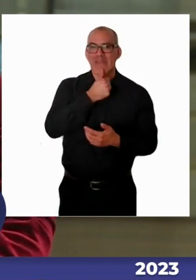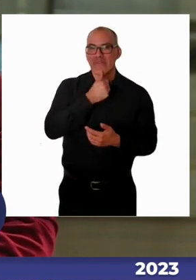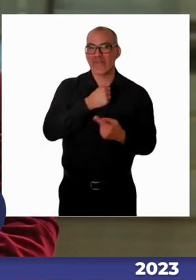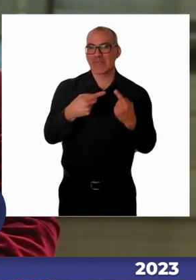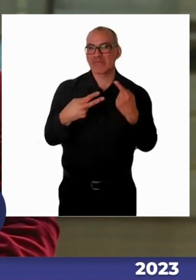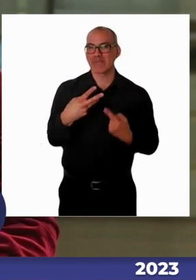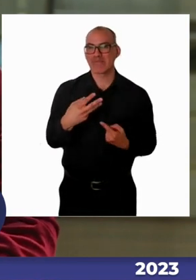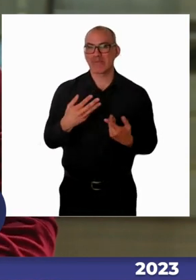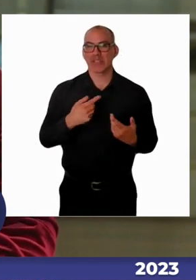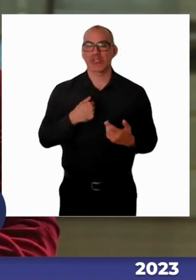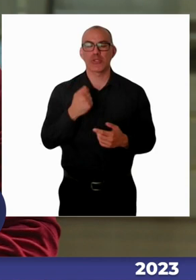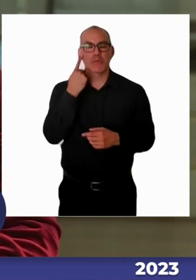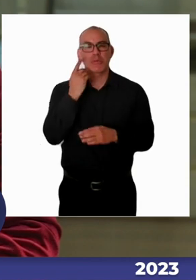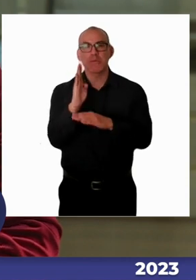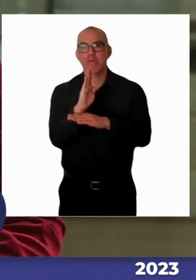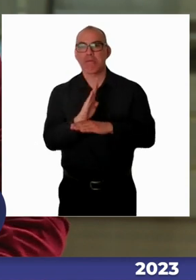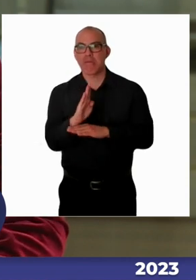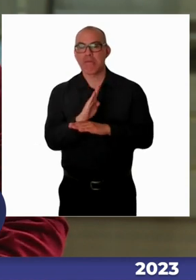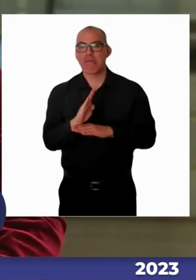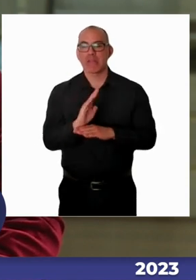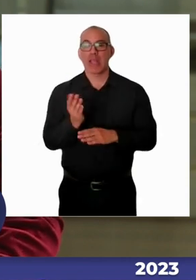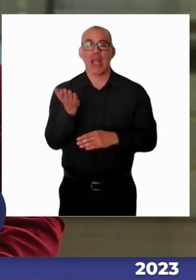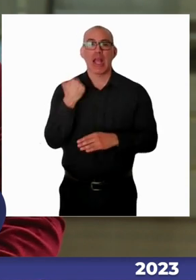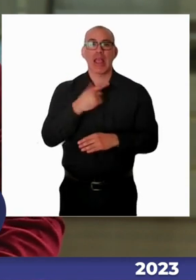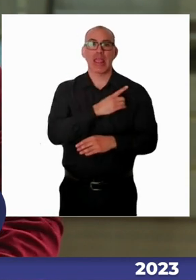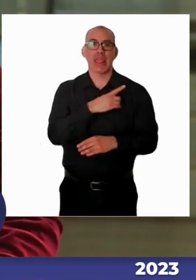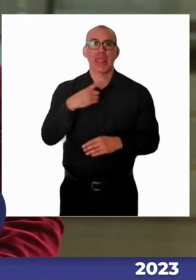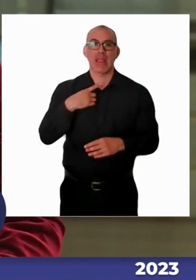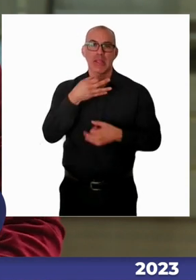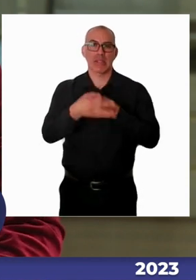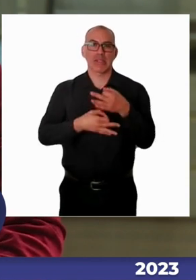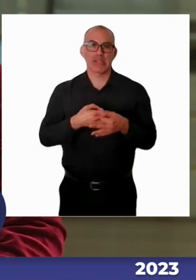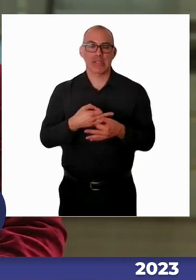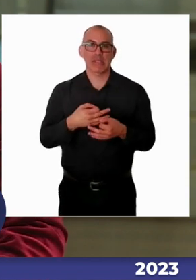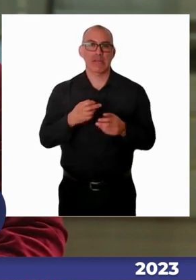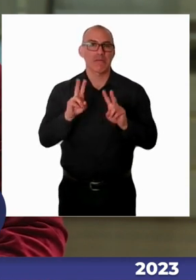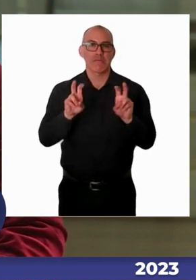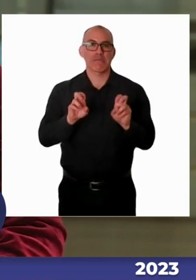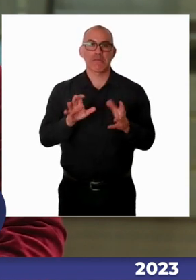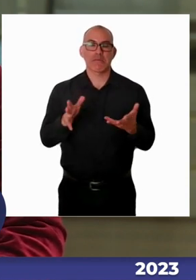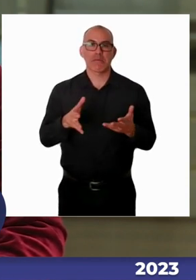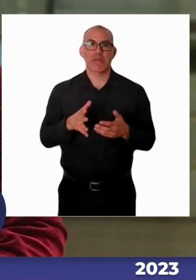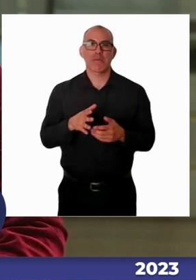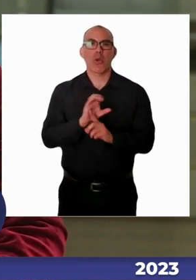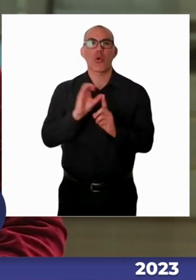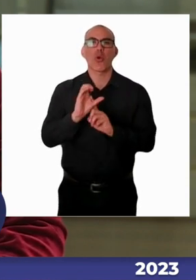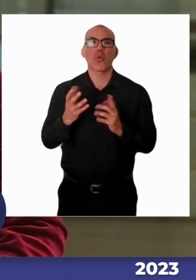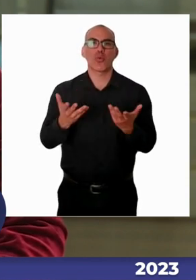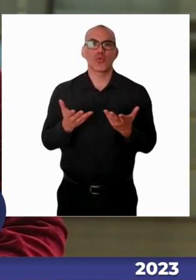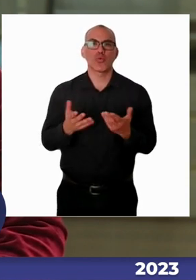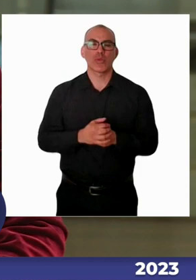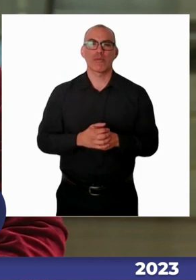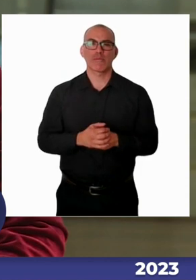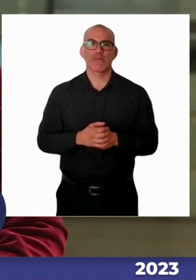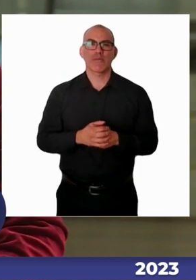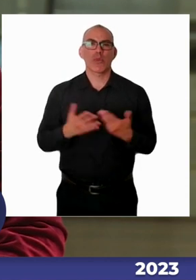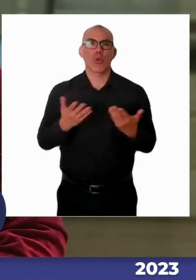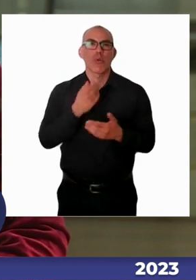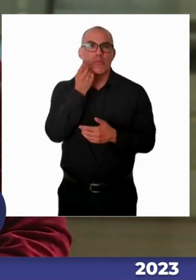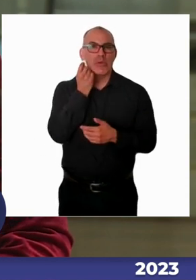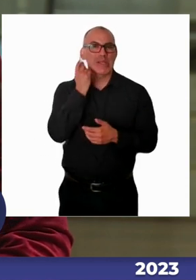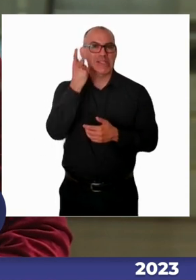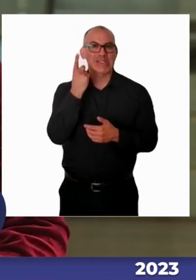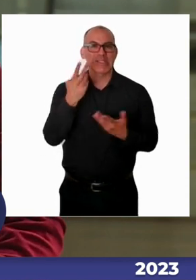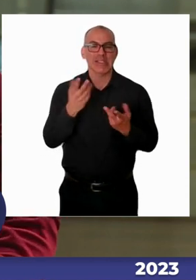permanente, de nivel, etc. Nosotros en la experiencia que tenemos como programa PIE con mi hijo ha sido